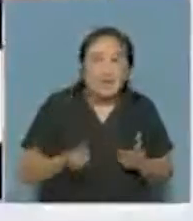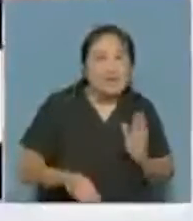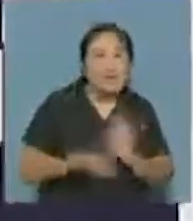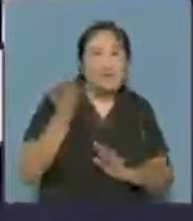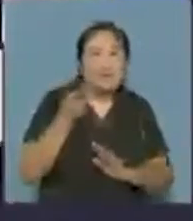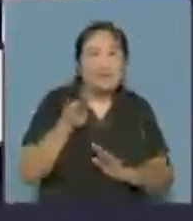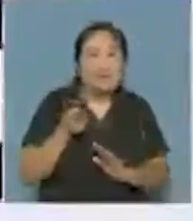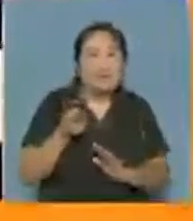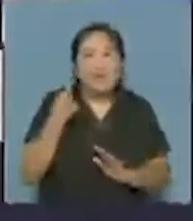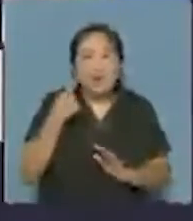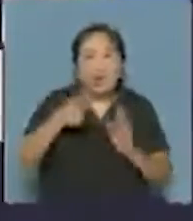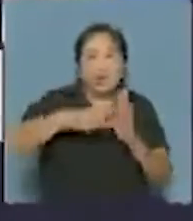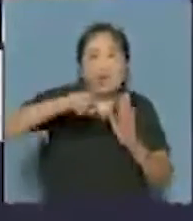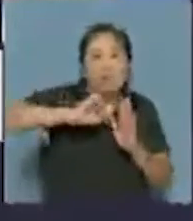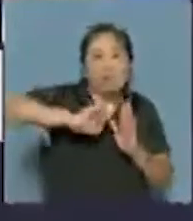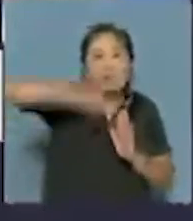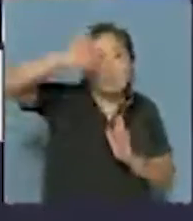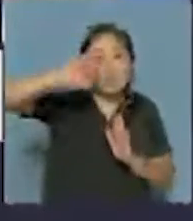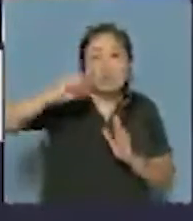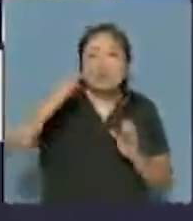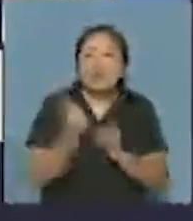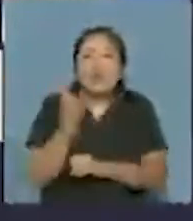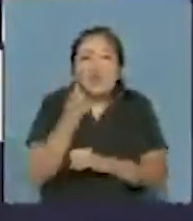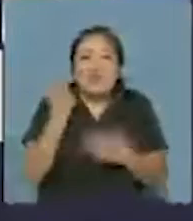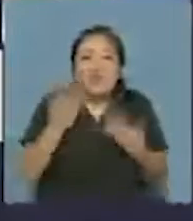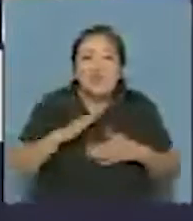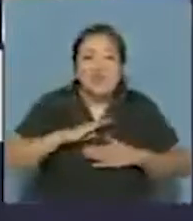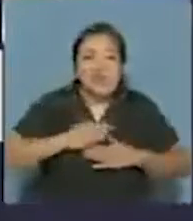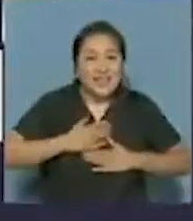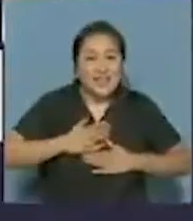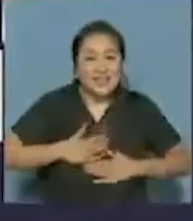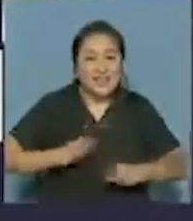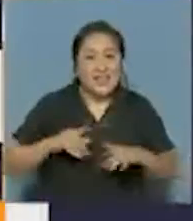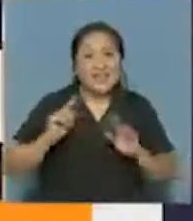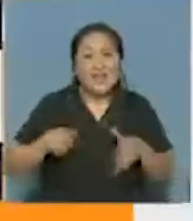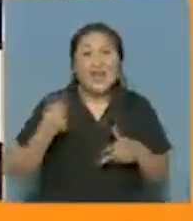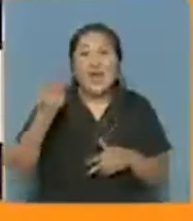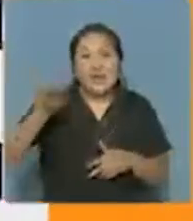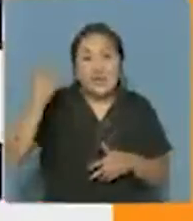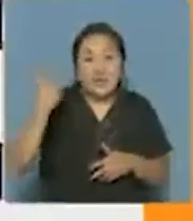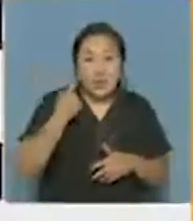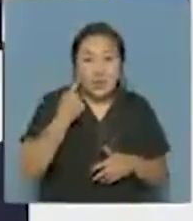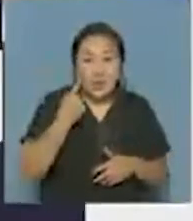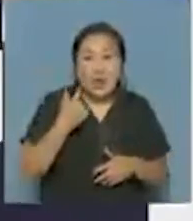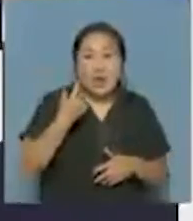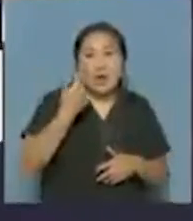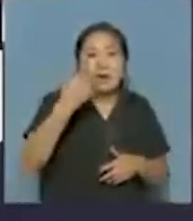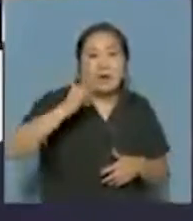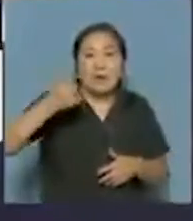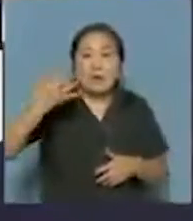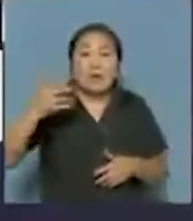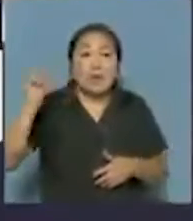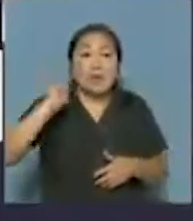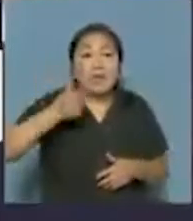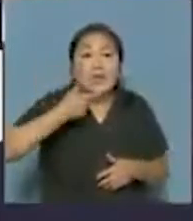con una inflación que no deja vivir, pudimos conocer ayer 3,5 para el mes de